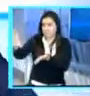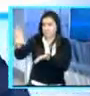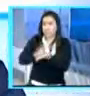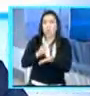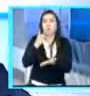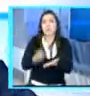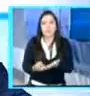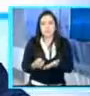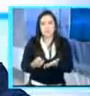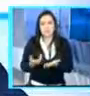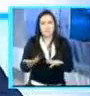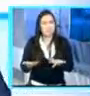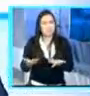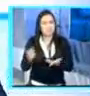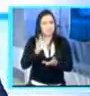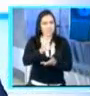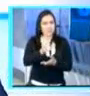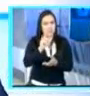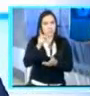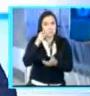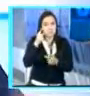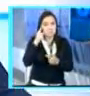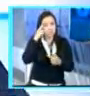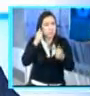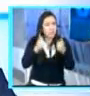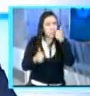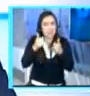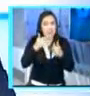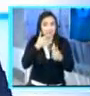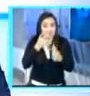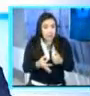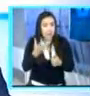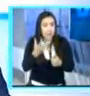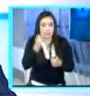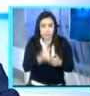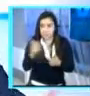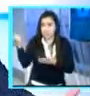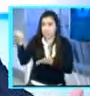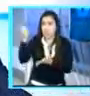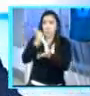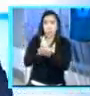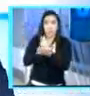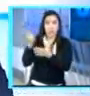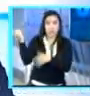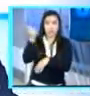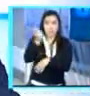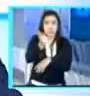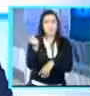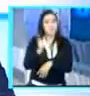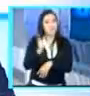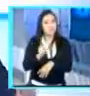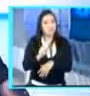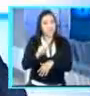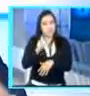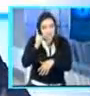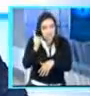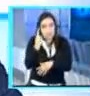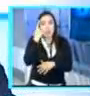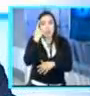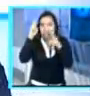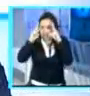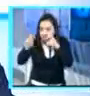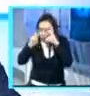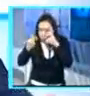cada que sale el presupuesto es destinado al servicio de la deuda, eso es insostenible. Sí se tiene que aumentar la carga